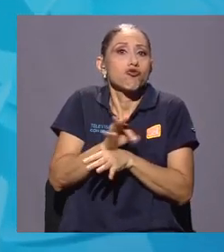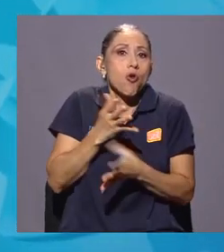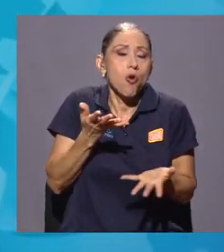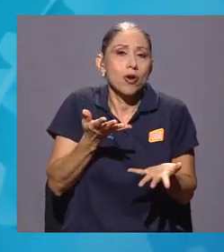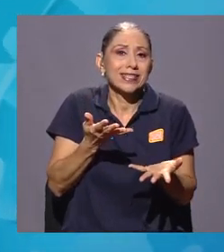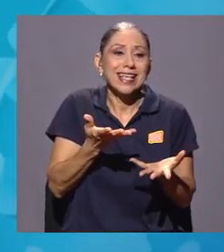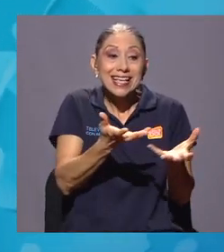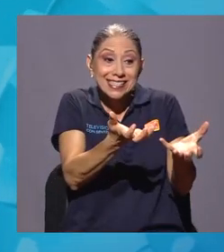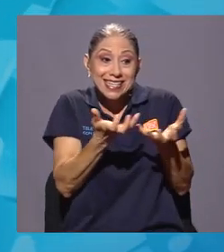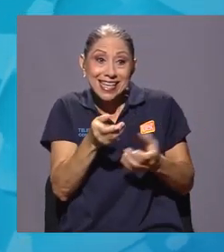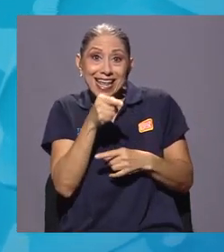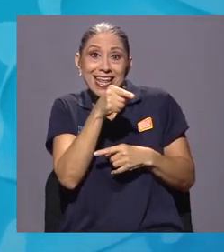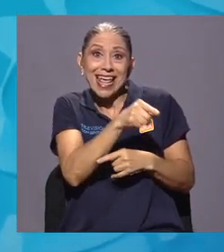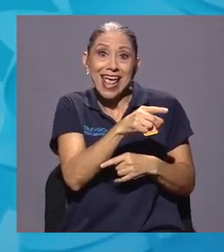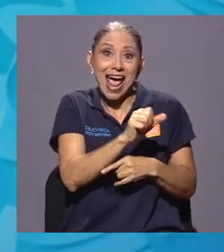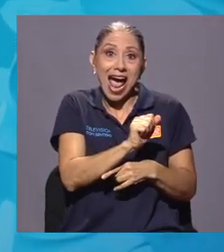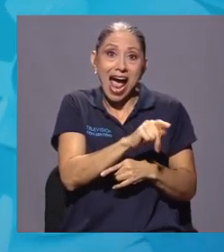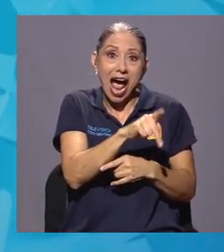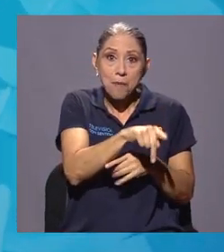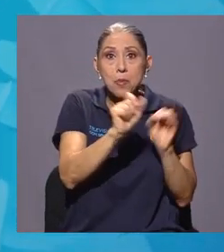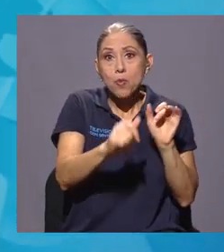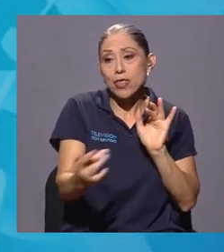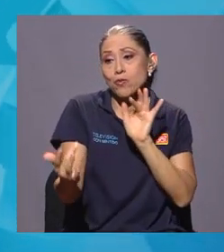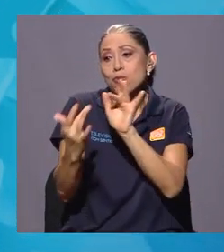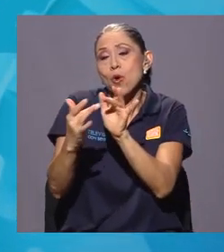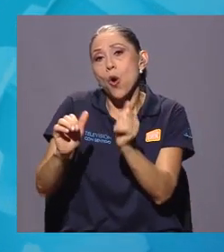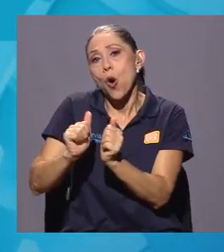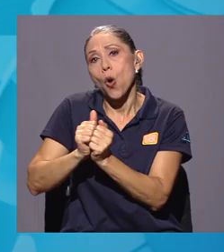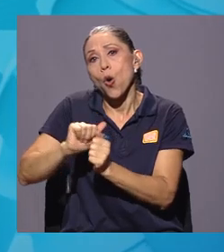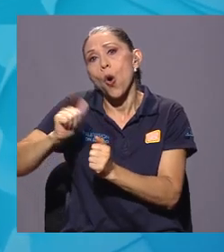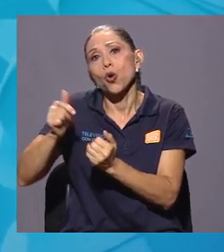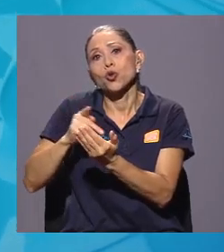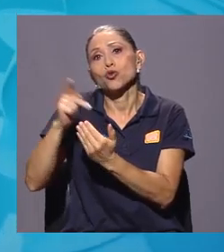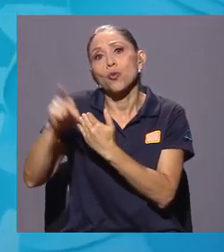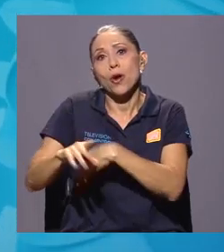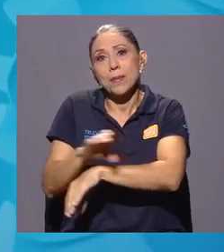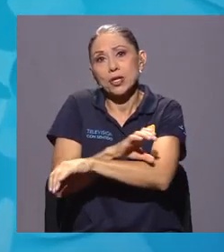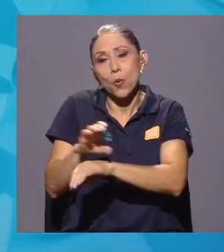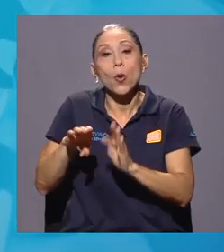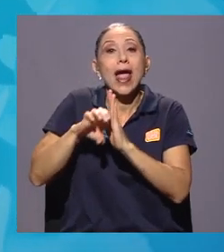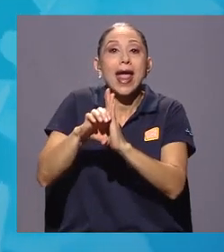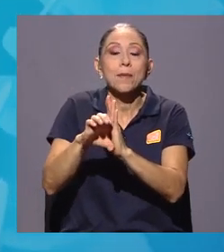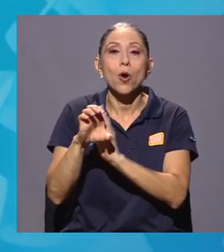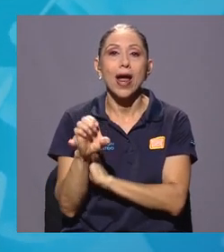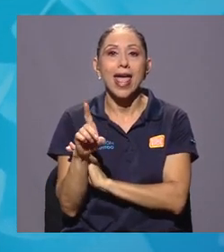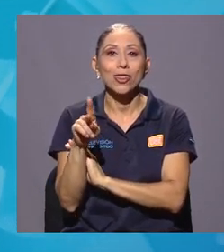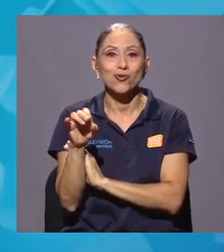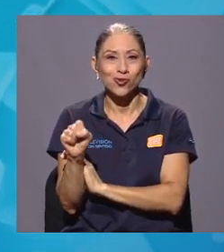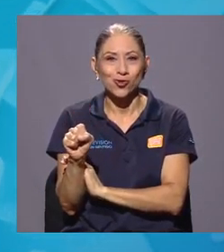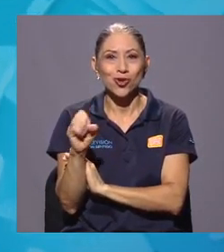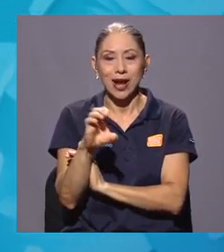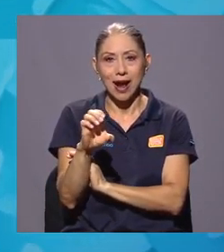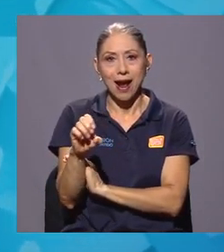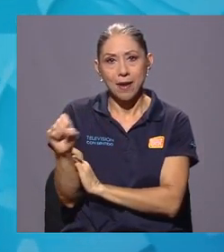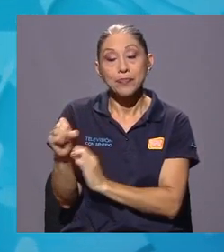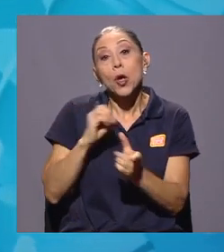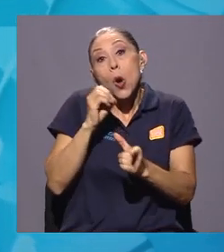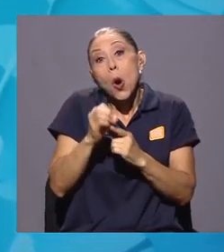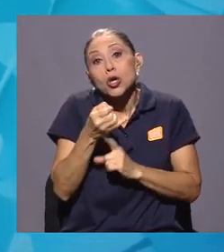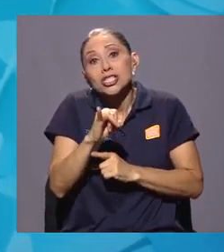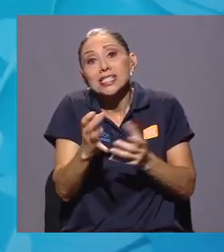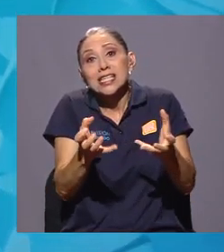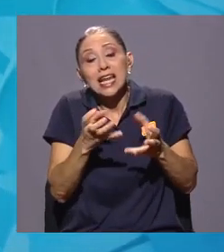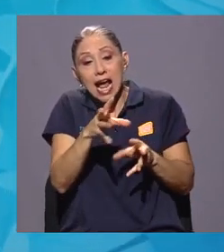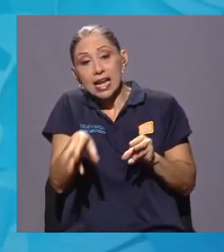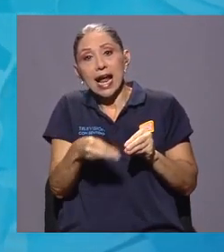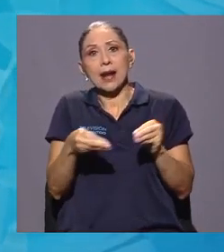si quieren que la aplicación interopere con otro software que tenga, por ejemplo, el EDUS de la caja del seguro o quieren agregarle más funcionalidad a la